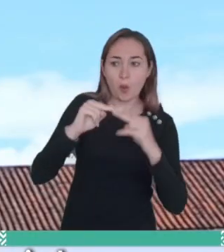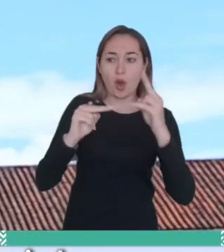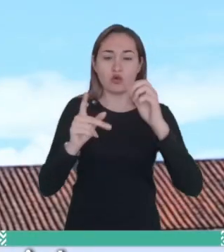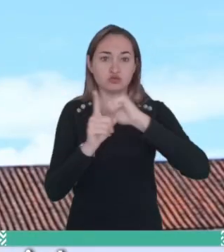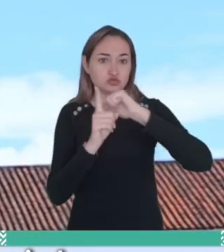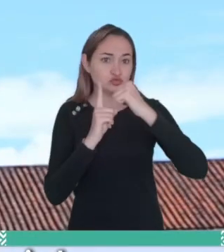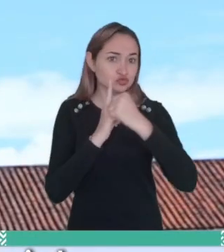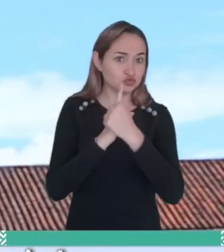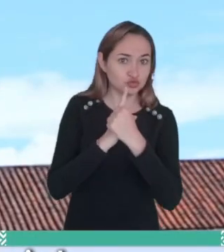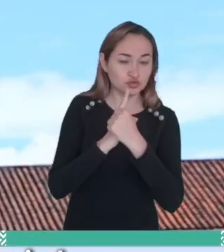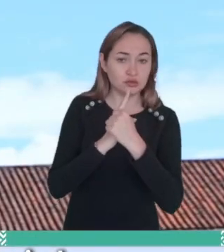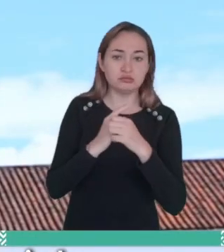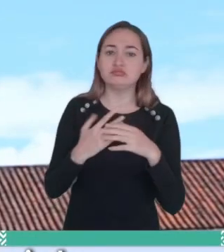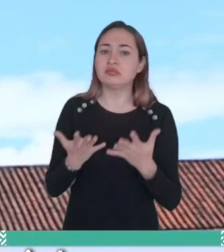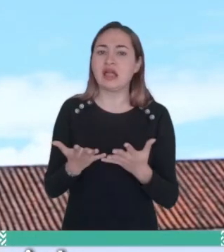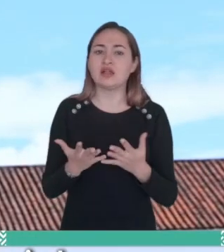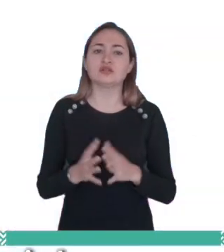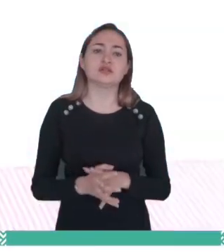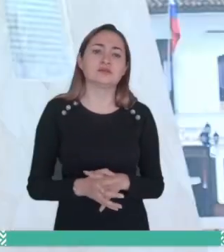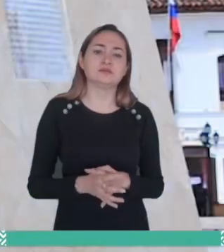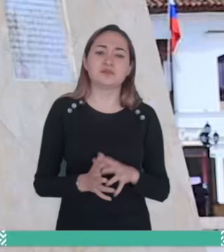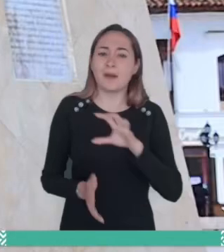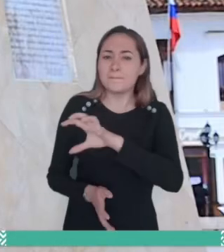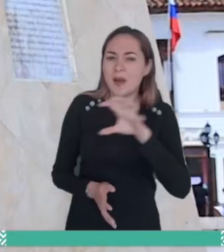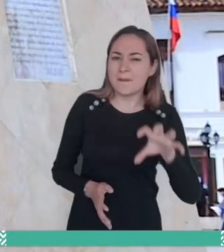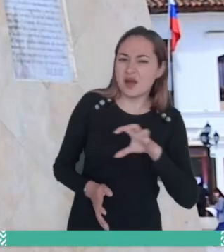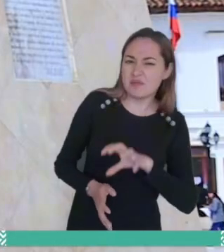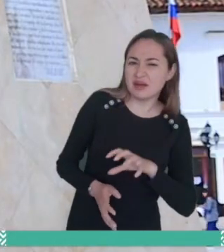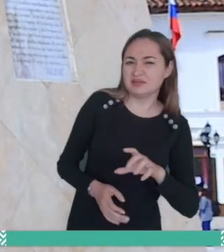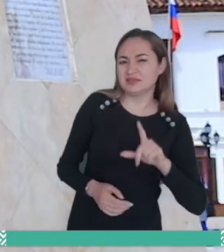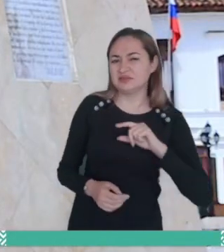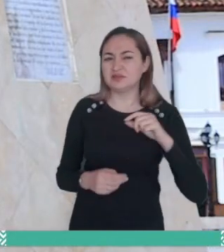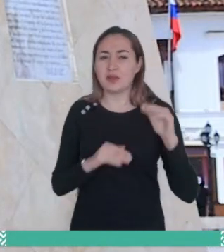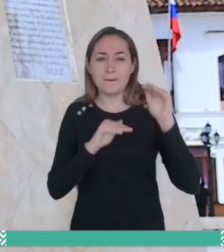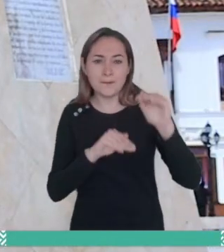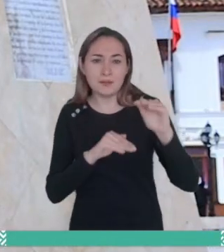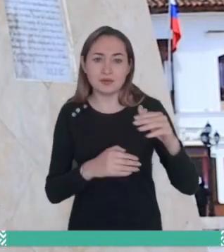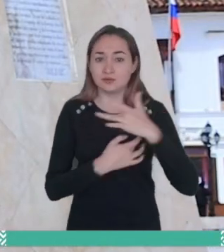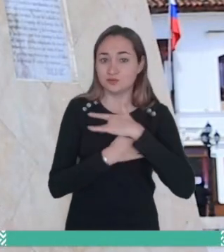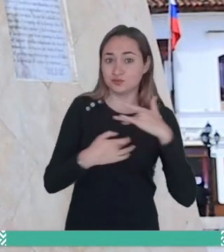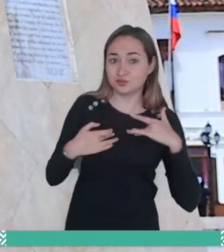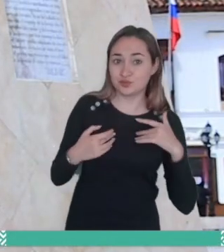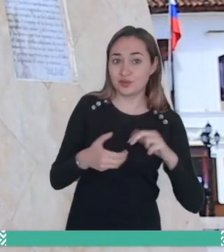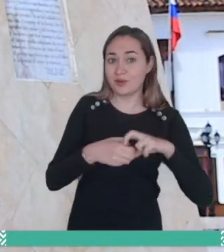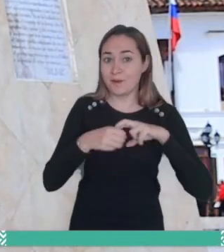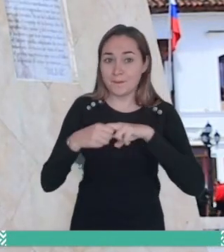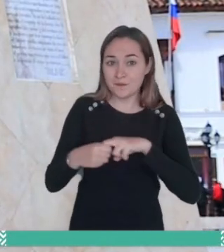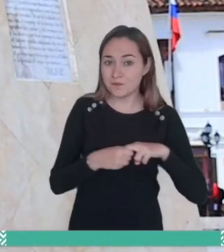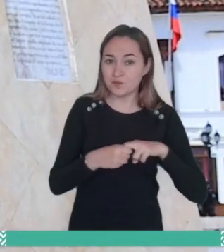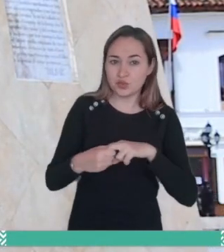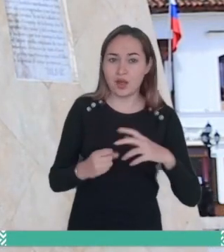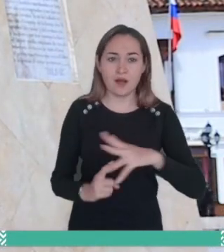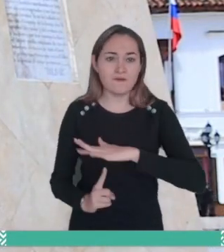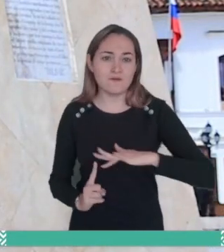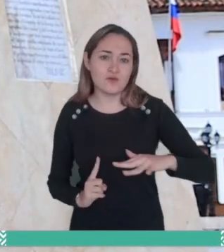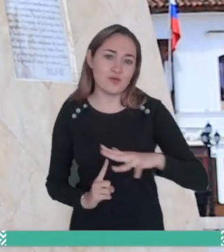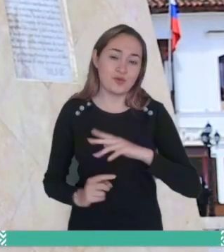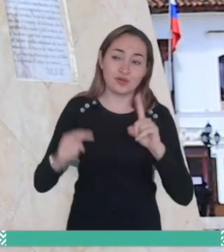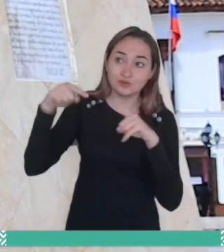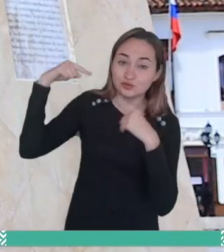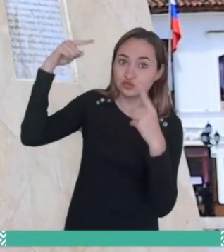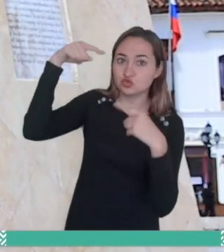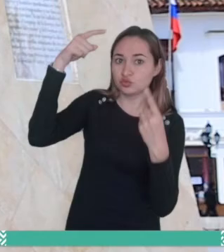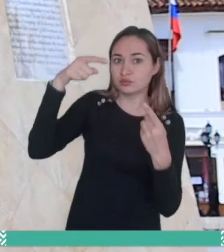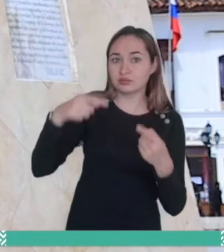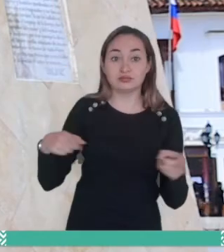en la construcción de territorio y el tejido social. Entre los sectores que requieren representantes están salud, transporte,